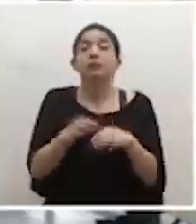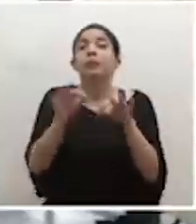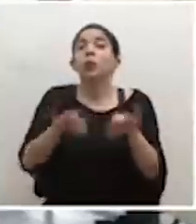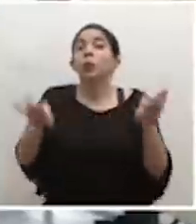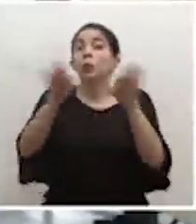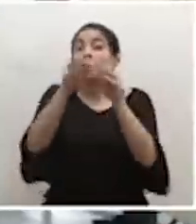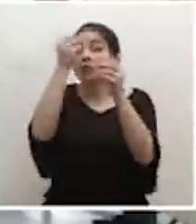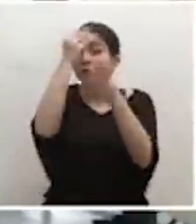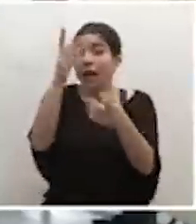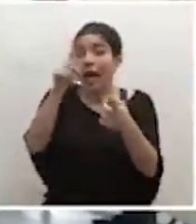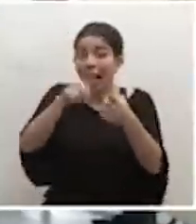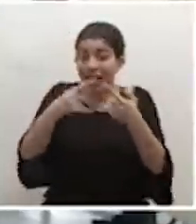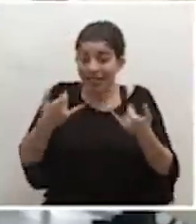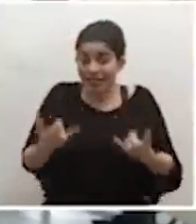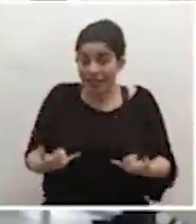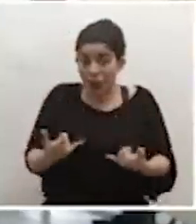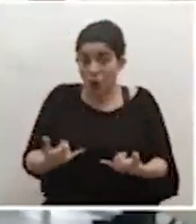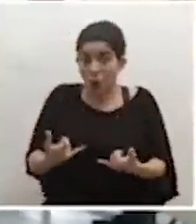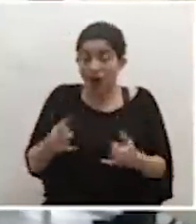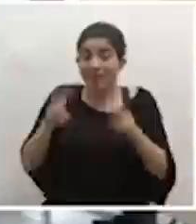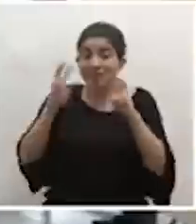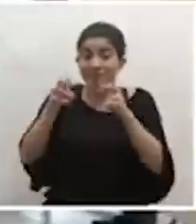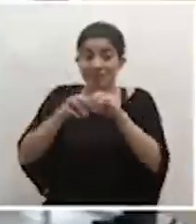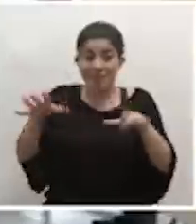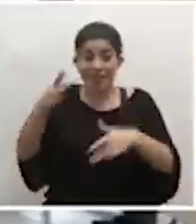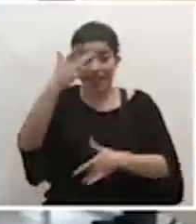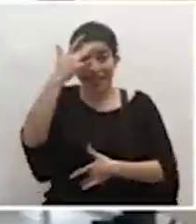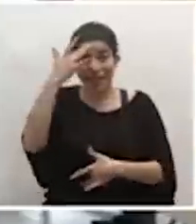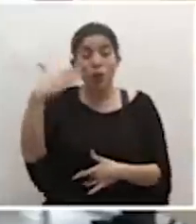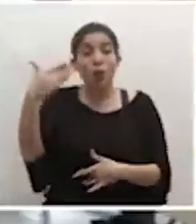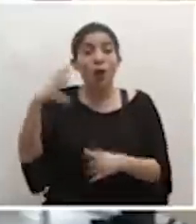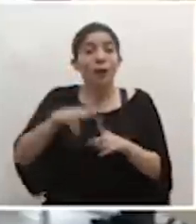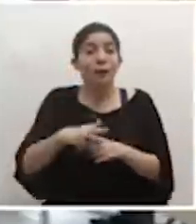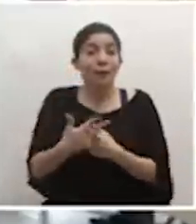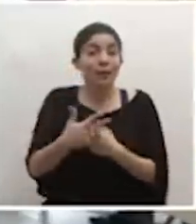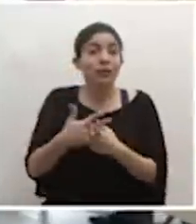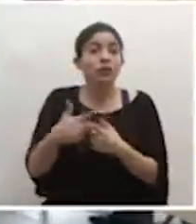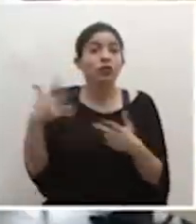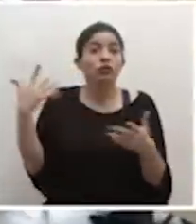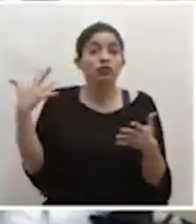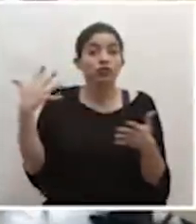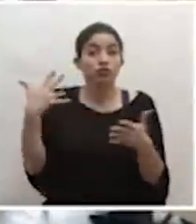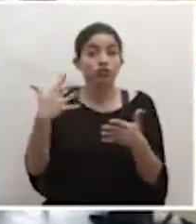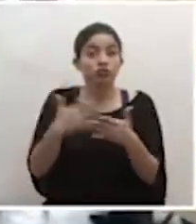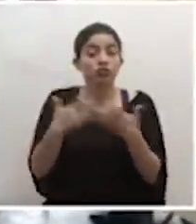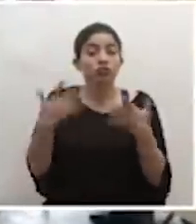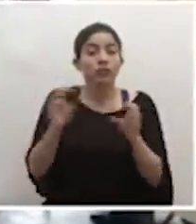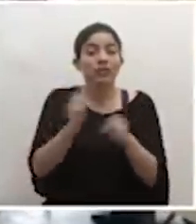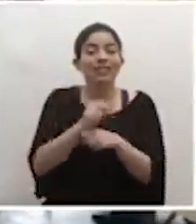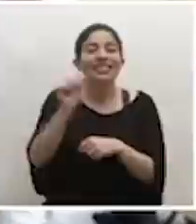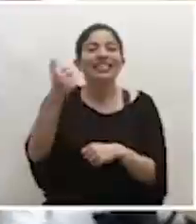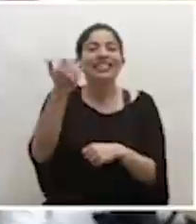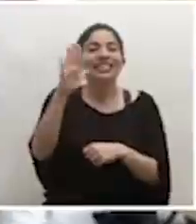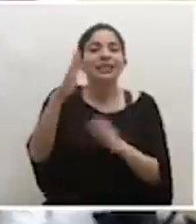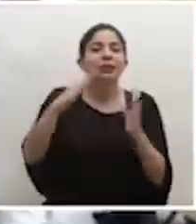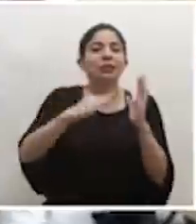que hasta el momento y dentro del tema de la pandemia, cuando iniciamos se han realizado 15